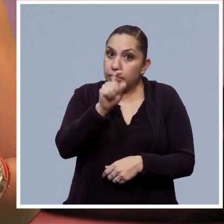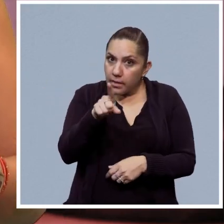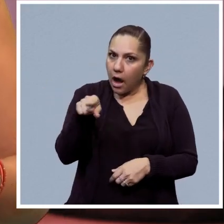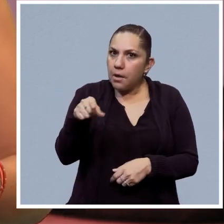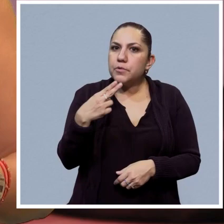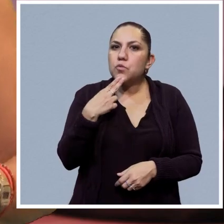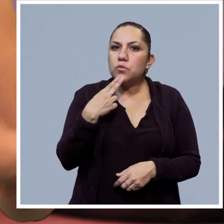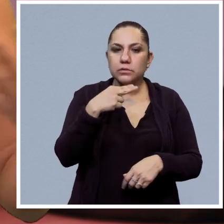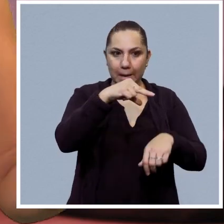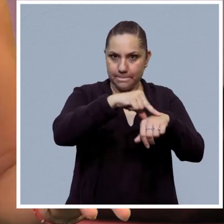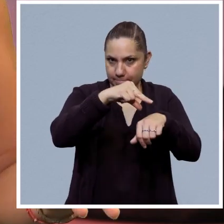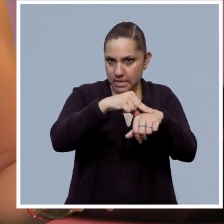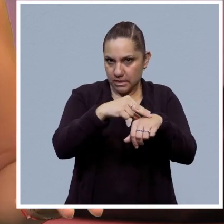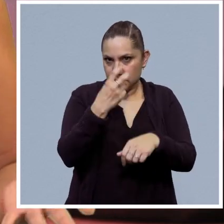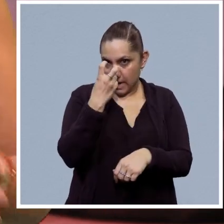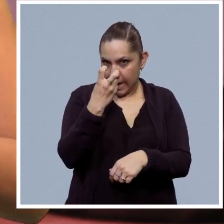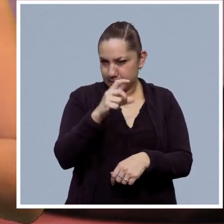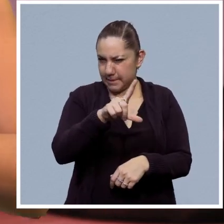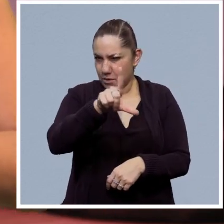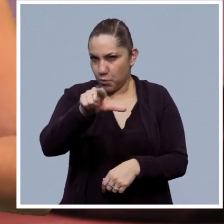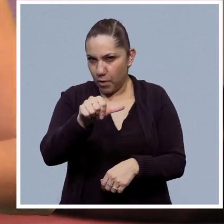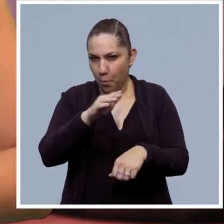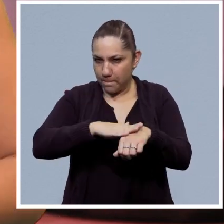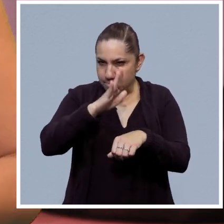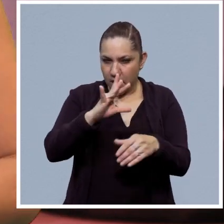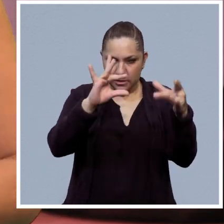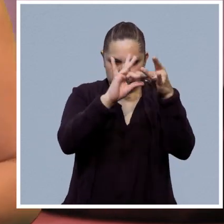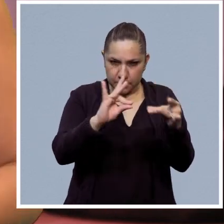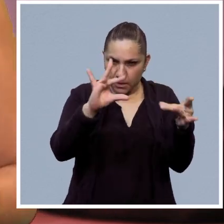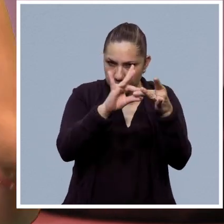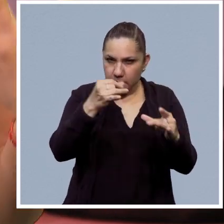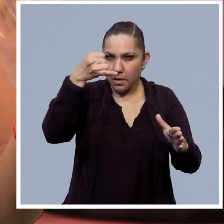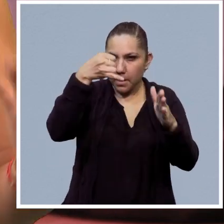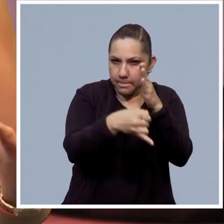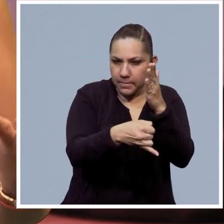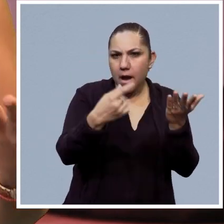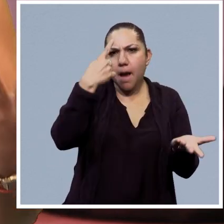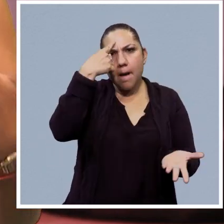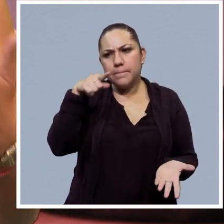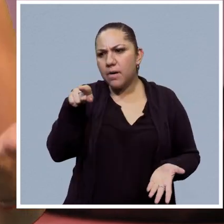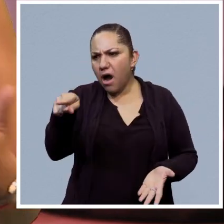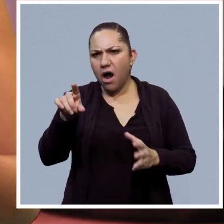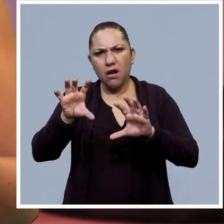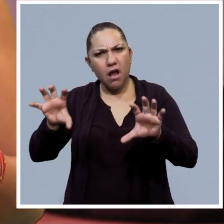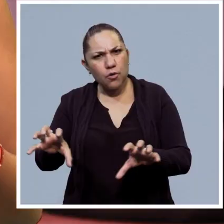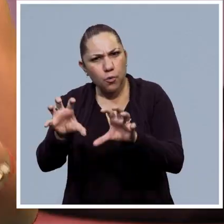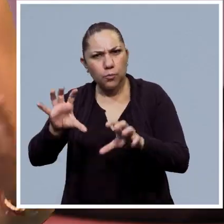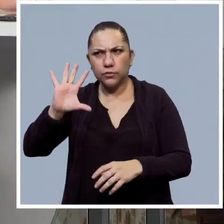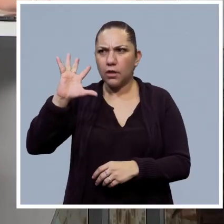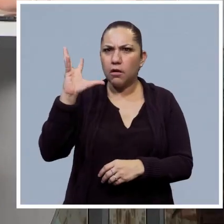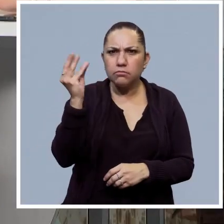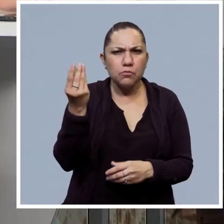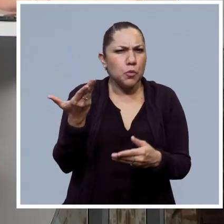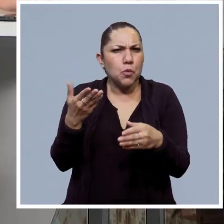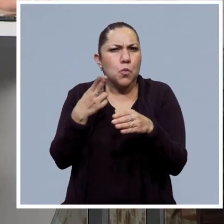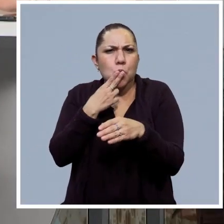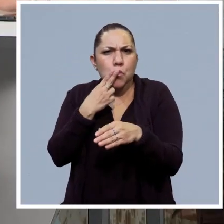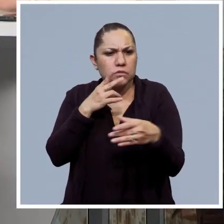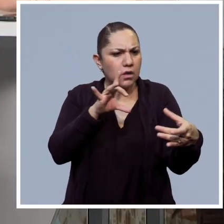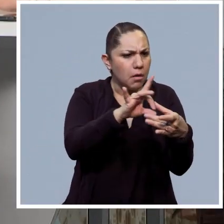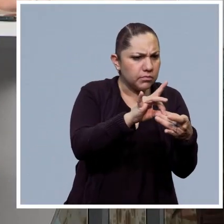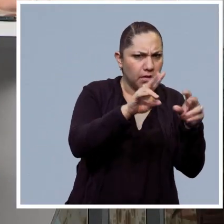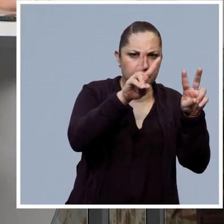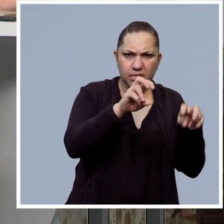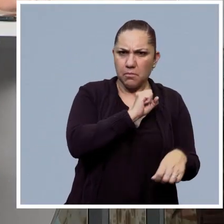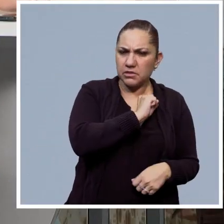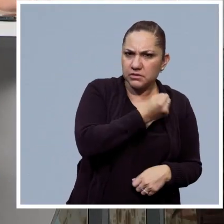en otro campo como la medicina por ejemplo que es un tema en el que nos vamos a estar deteniendo el día de hoy para analizar pues todas estas herramientas que se utilizan